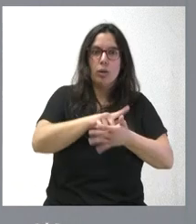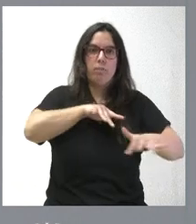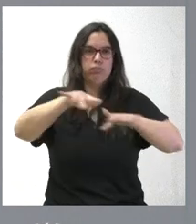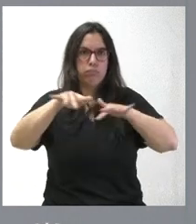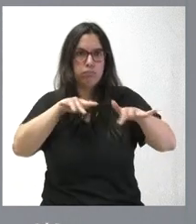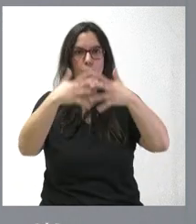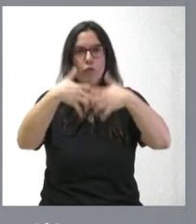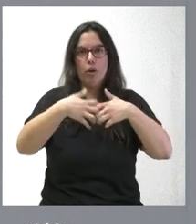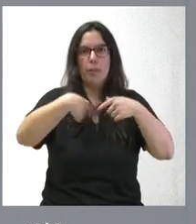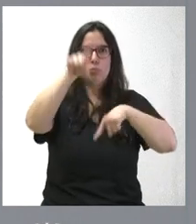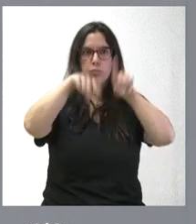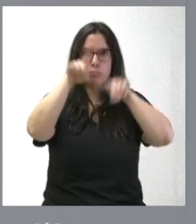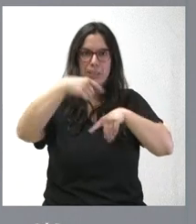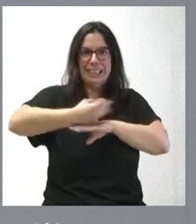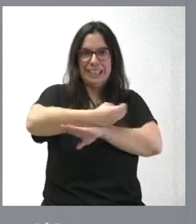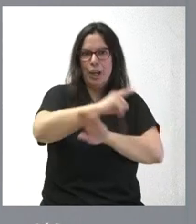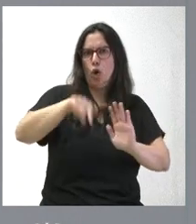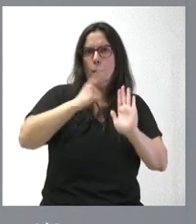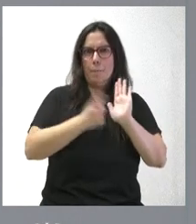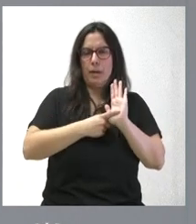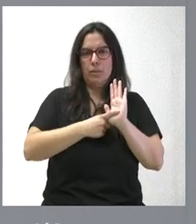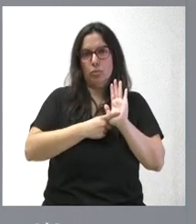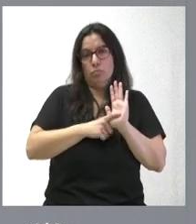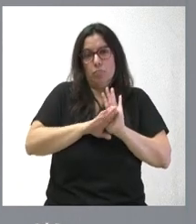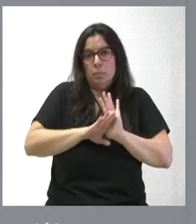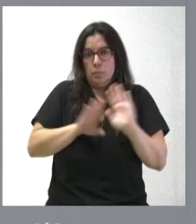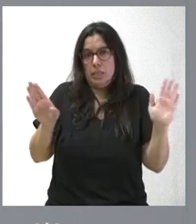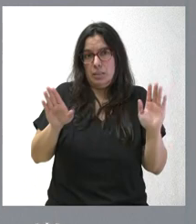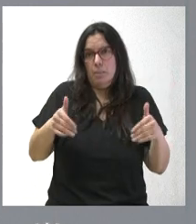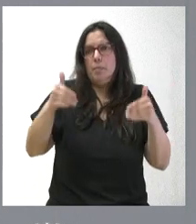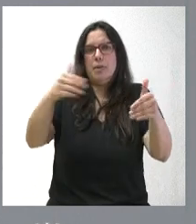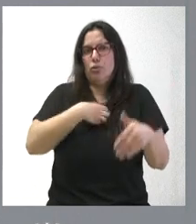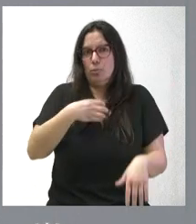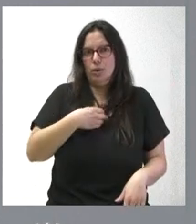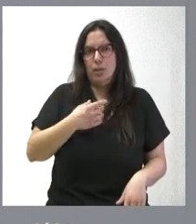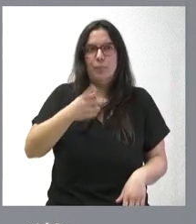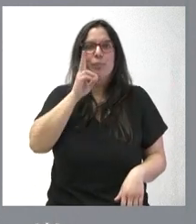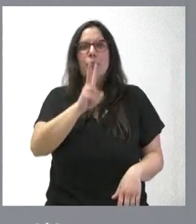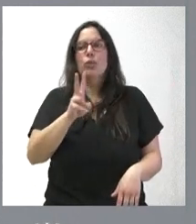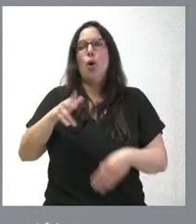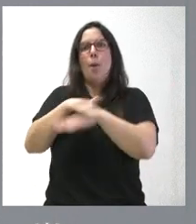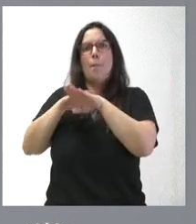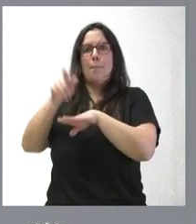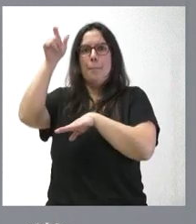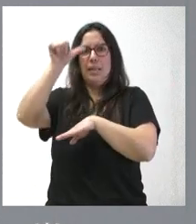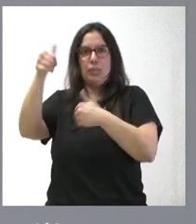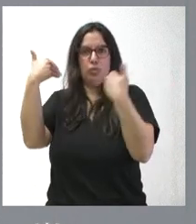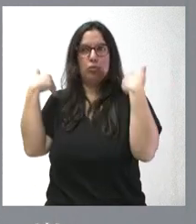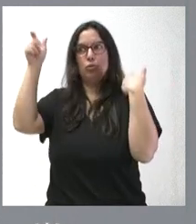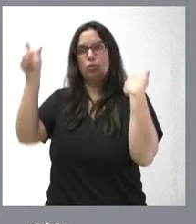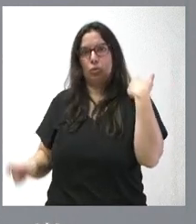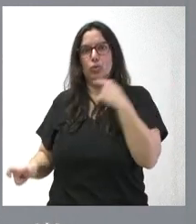su funcionamiento integral y no admite más dilaciones. Hemos visto al ministro competente en la materia